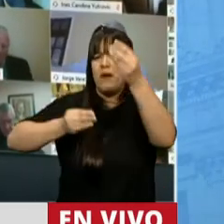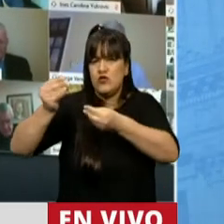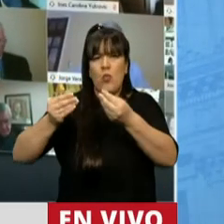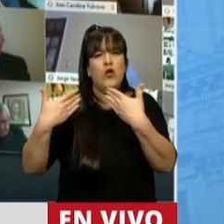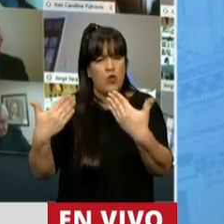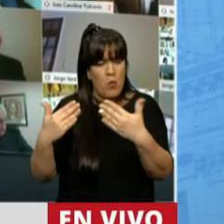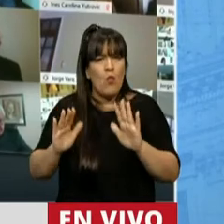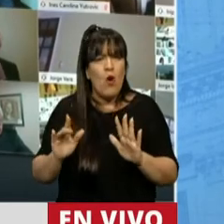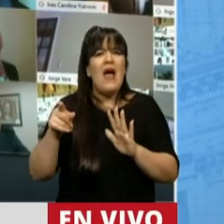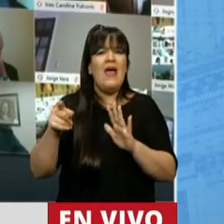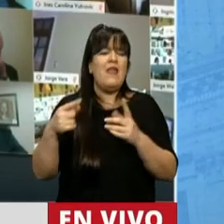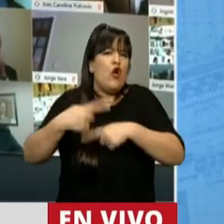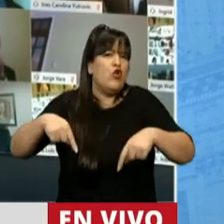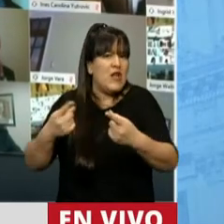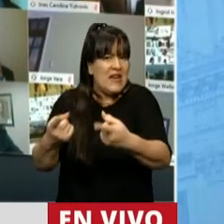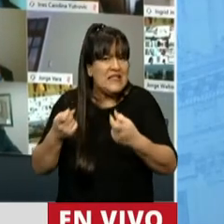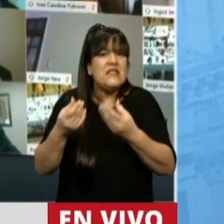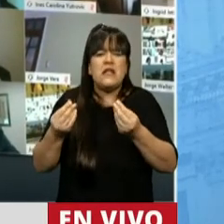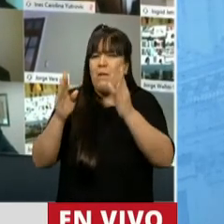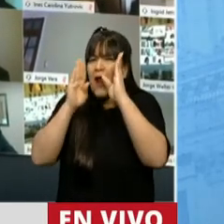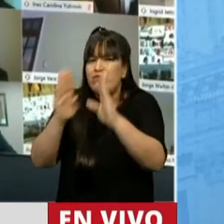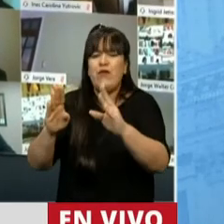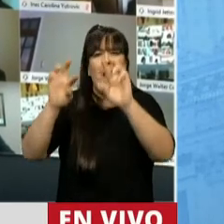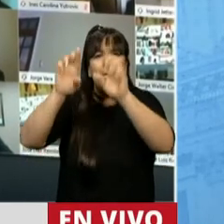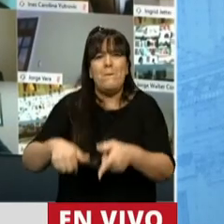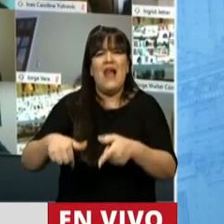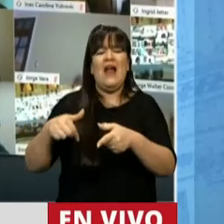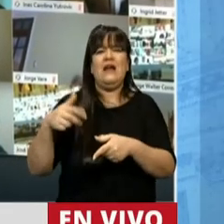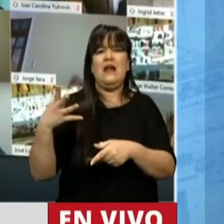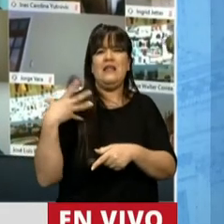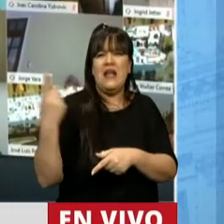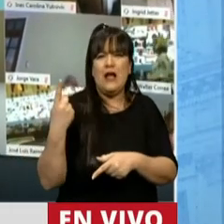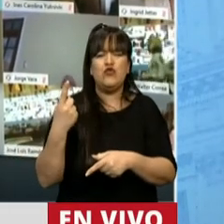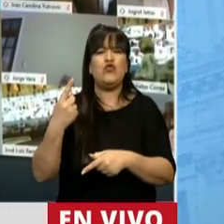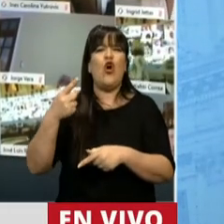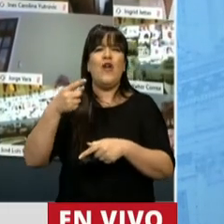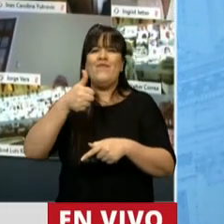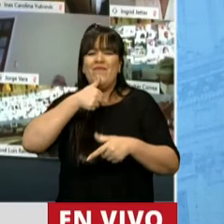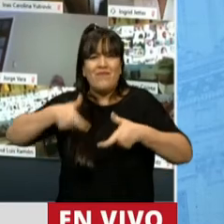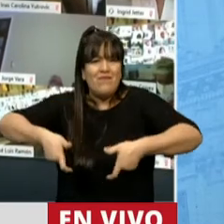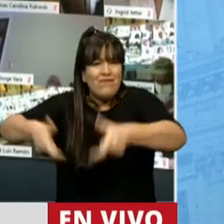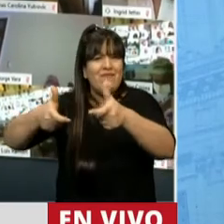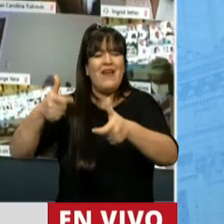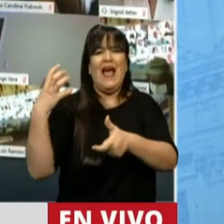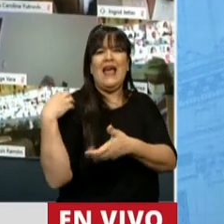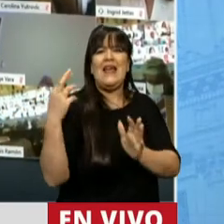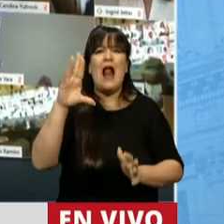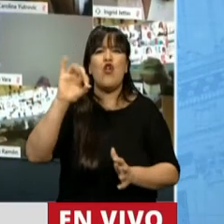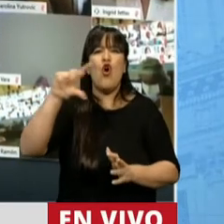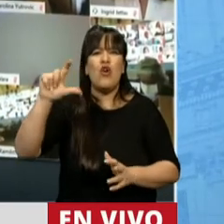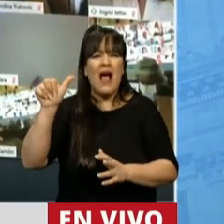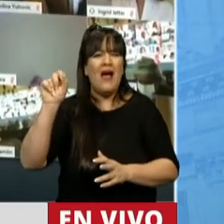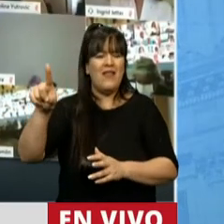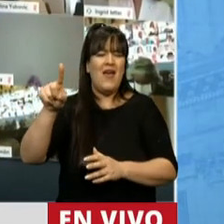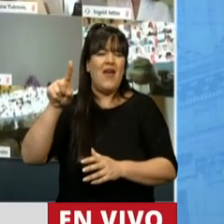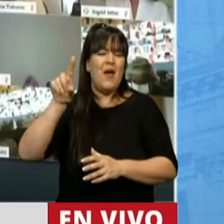necesarias para atender los requerimientos del Plan Director de Esagües Ploacales de General Roca, Provincia de Río